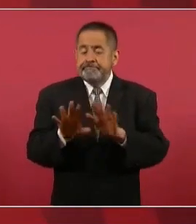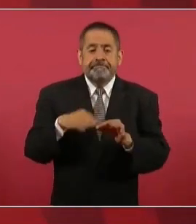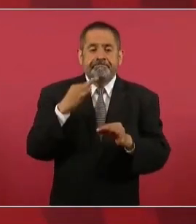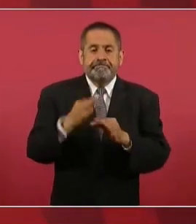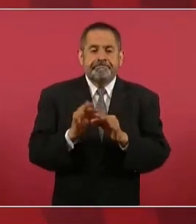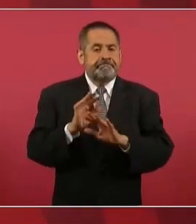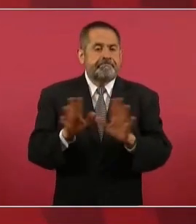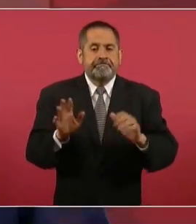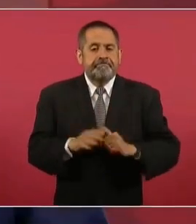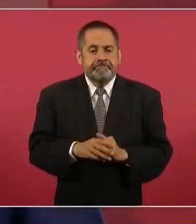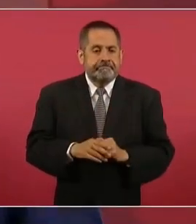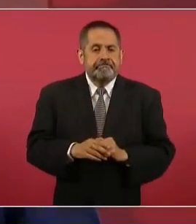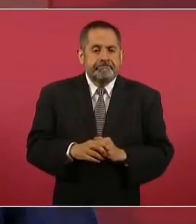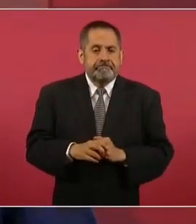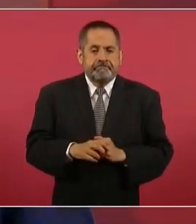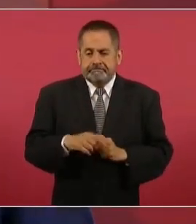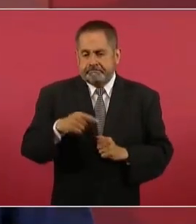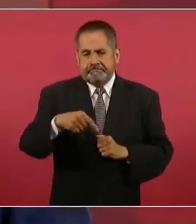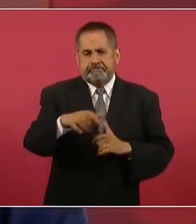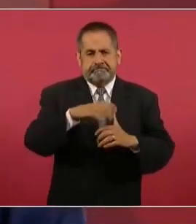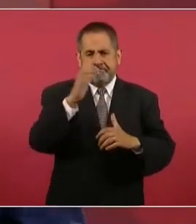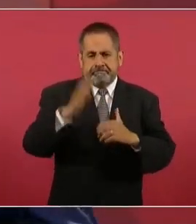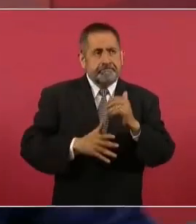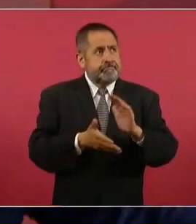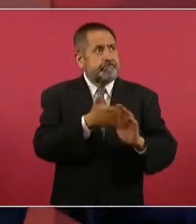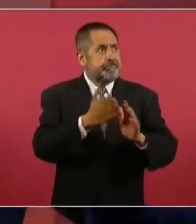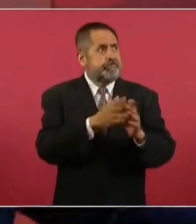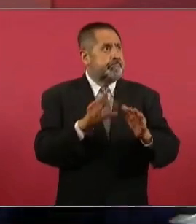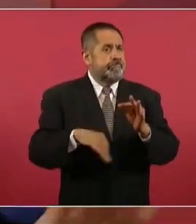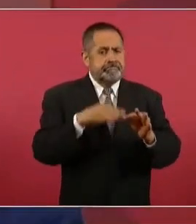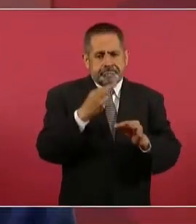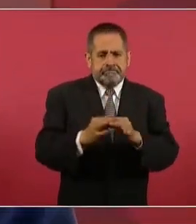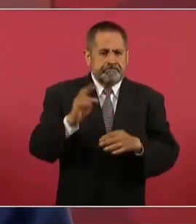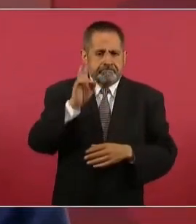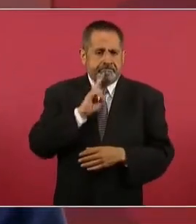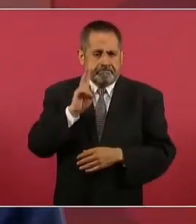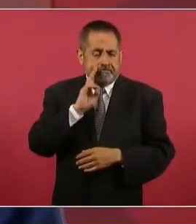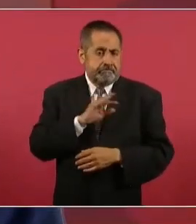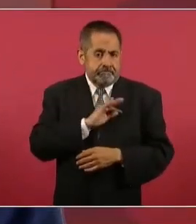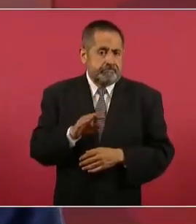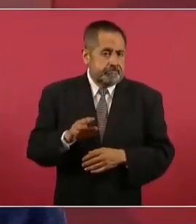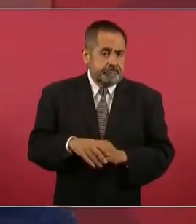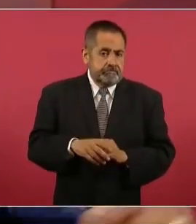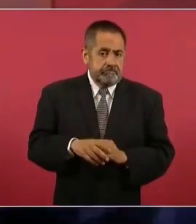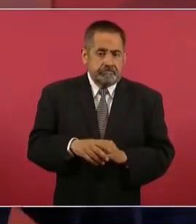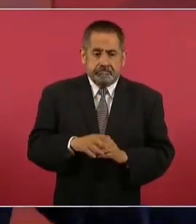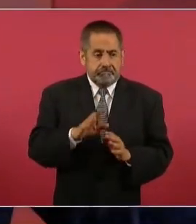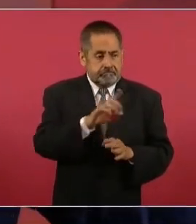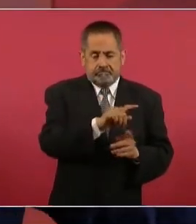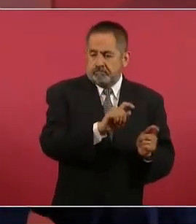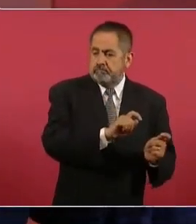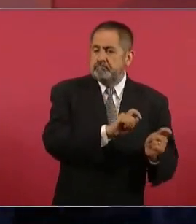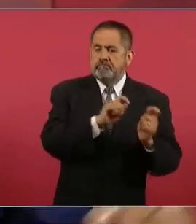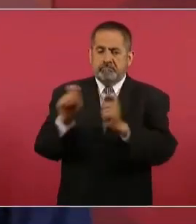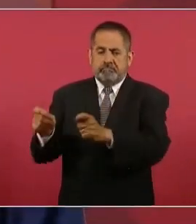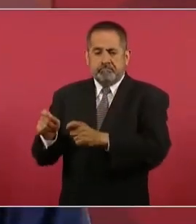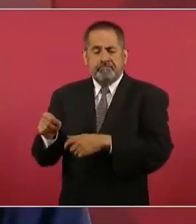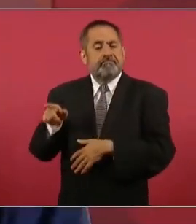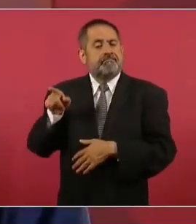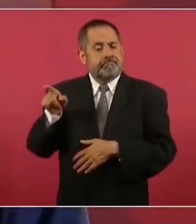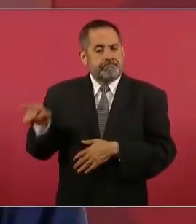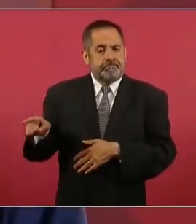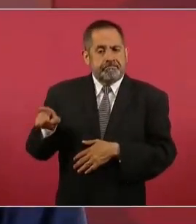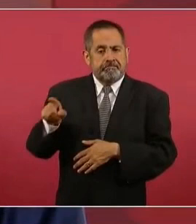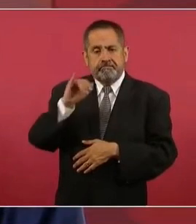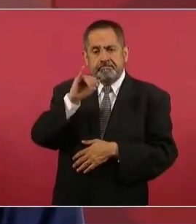prácticamente terminado y ya pasa al sistema